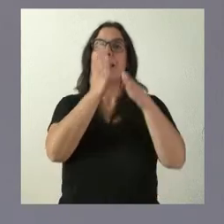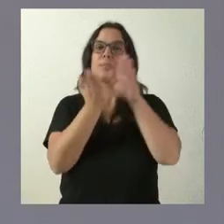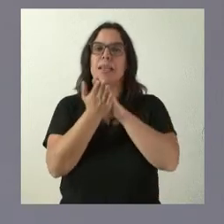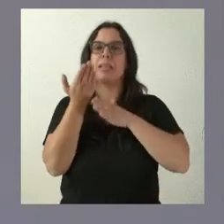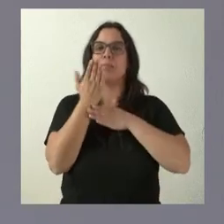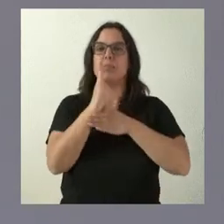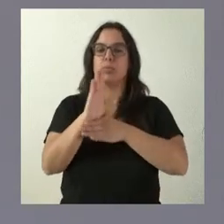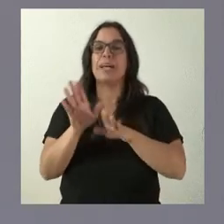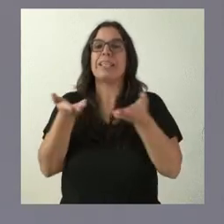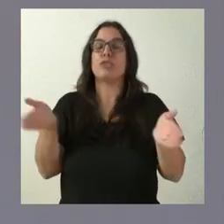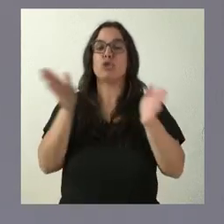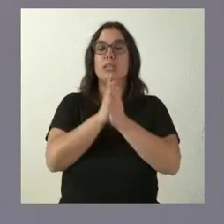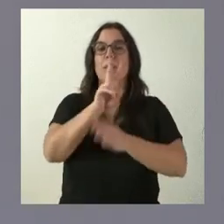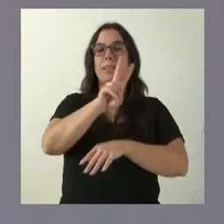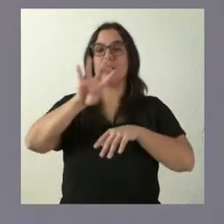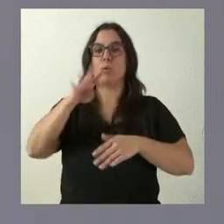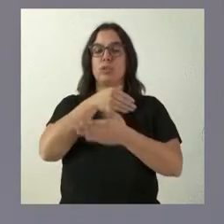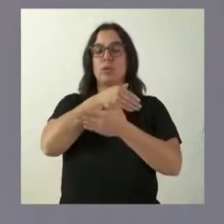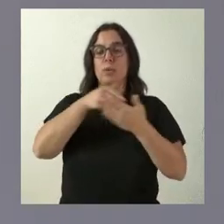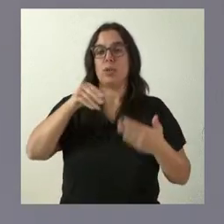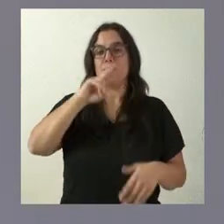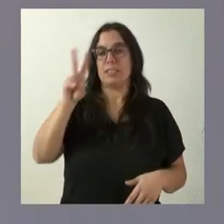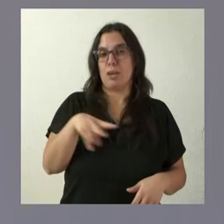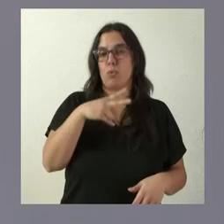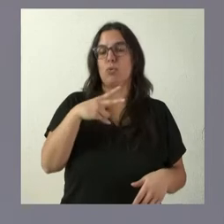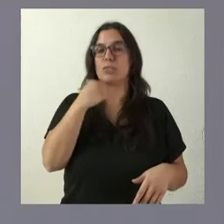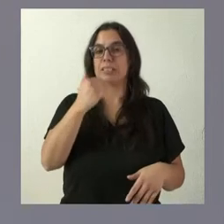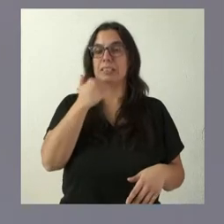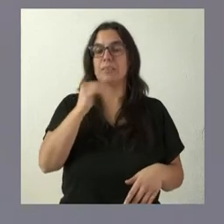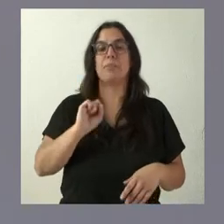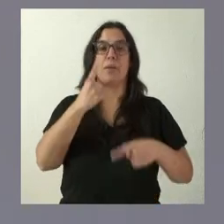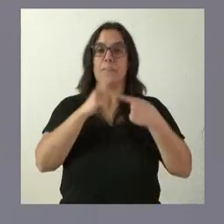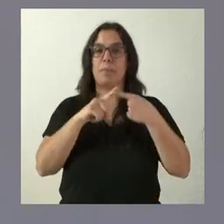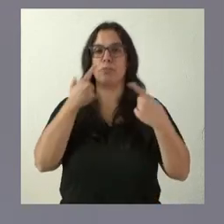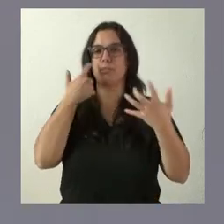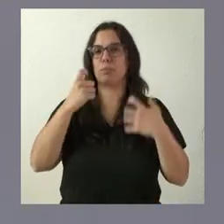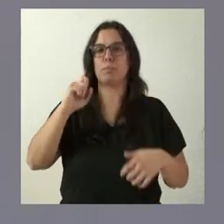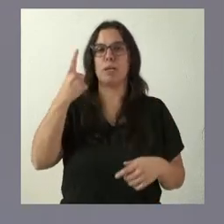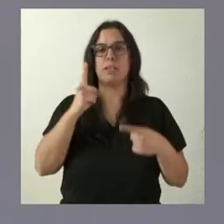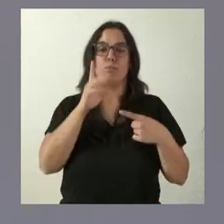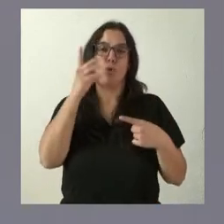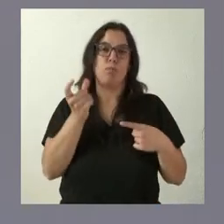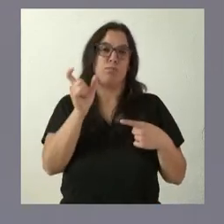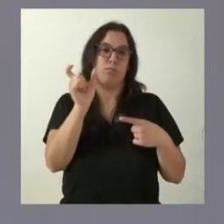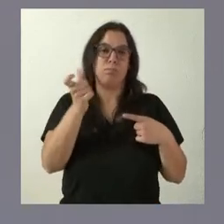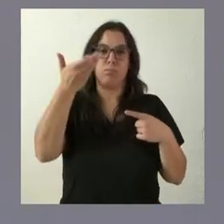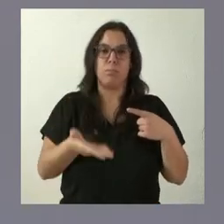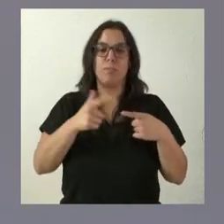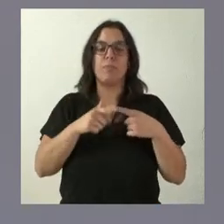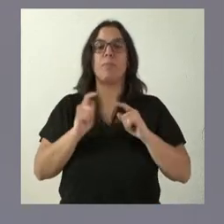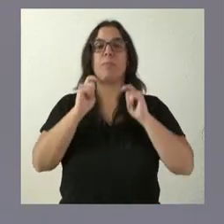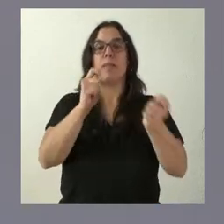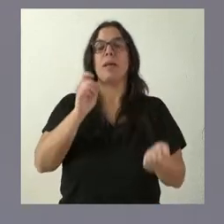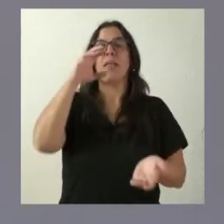24 millones de euros, en concreto 23,8 millones de euros. El primero de ellos y más relevante por su importe es la encomienda al Centro de